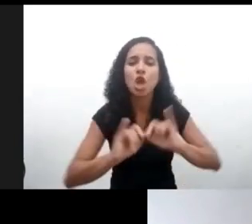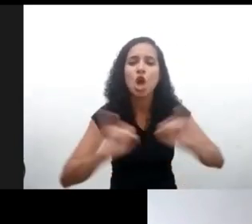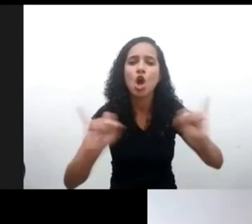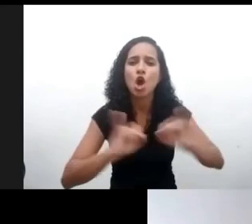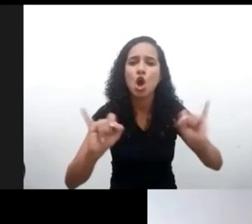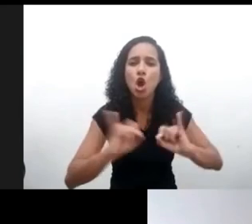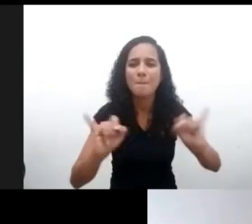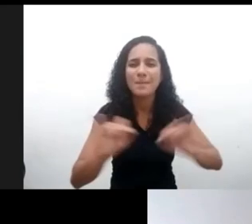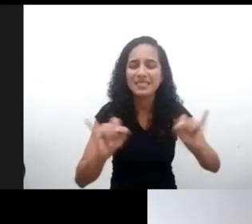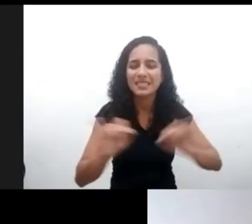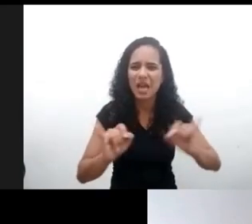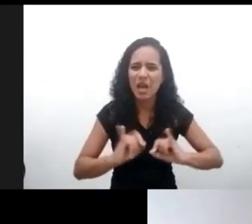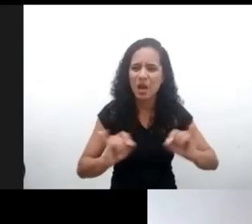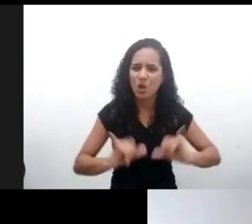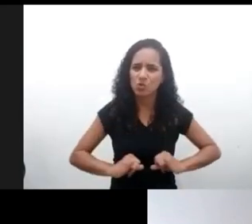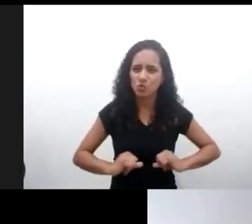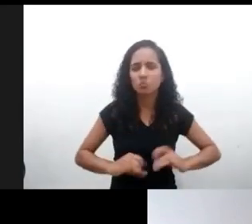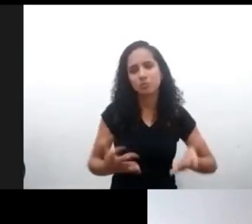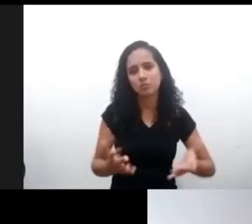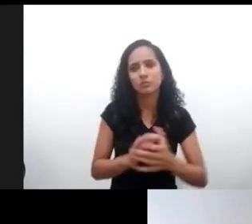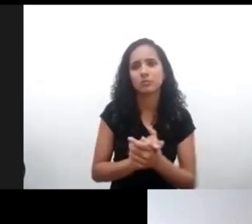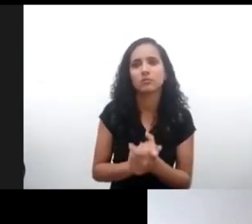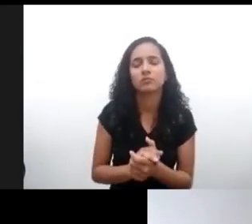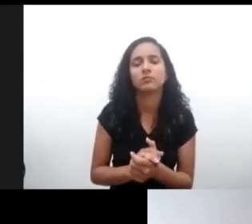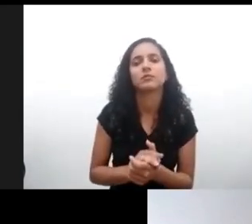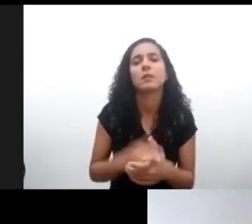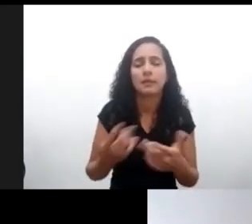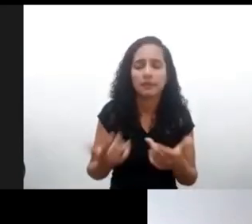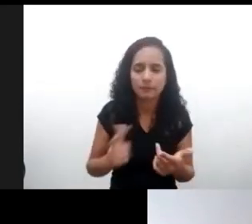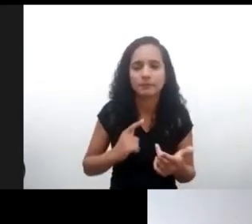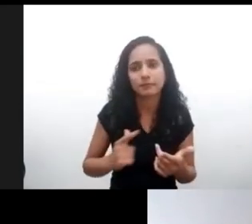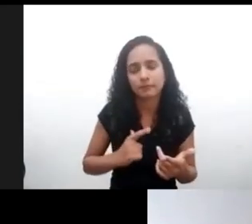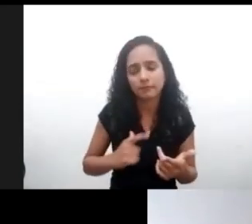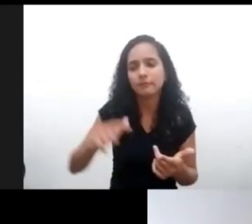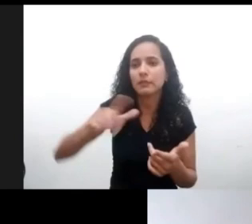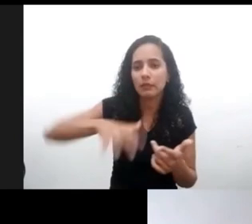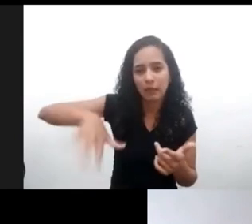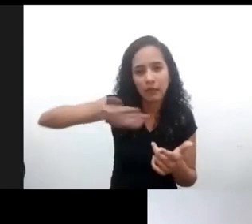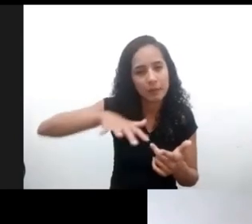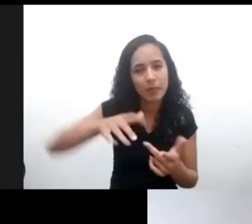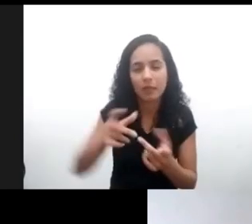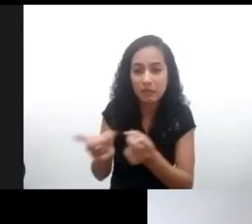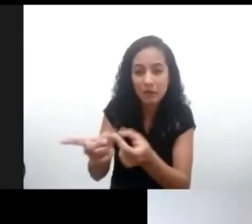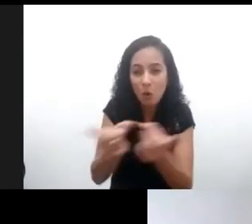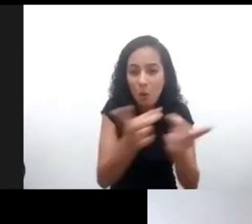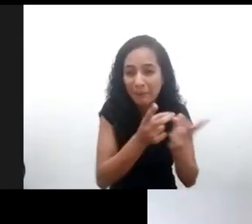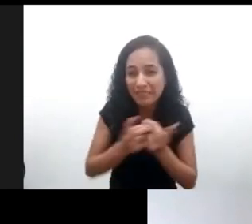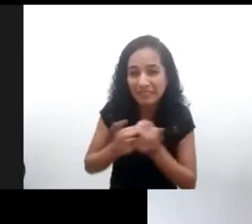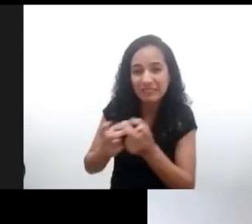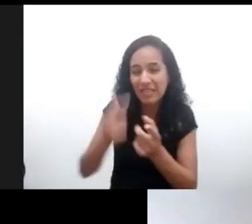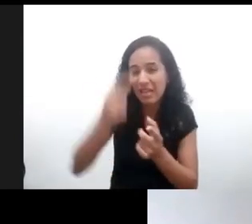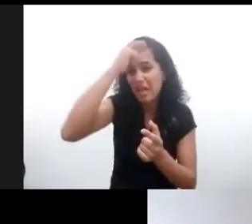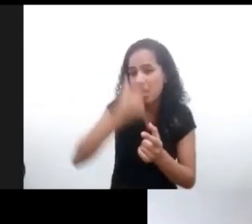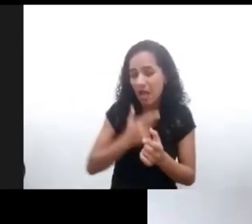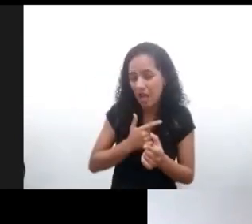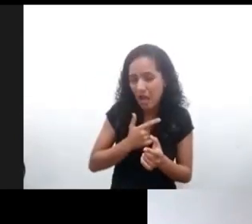comentario o en la observación, porque a veces tenemos acceso gratuito, pero en entornos totalmente mercantilizados